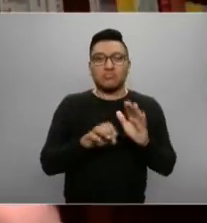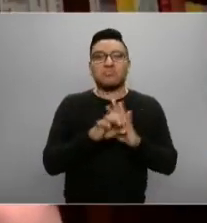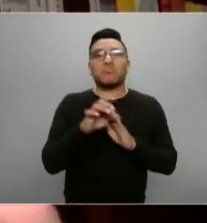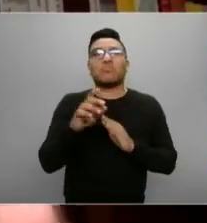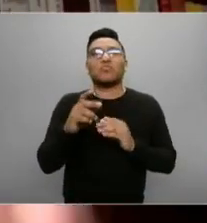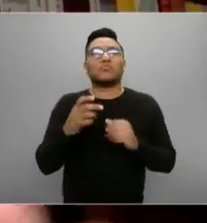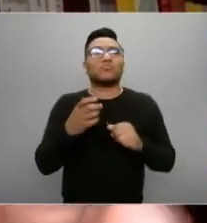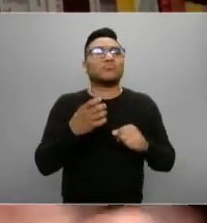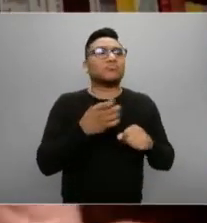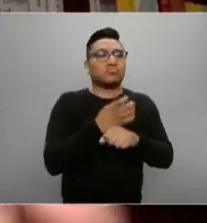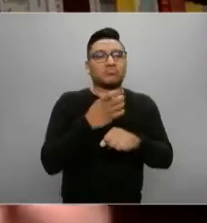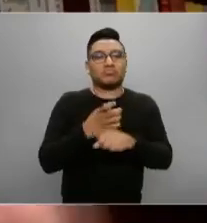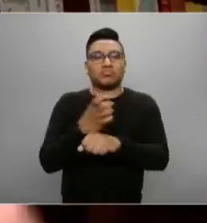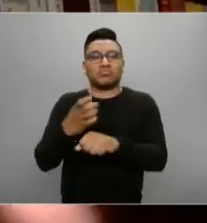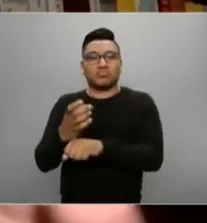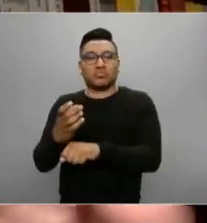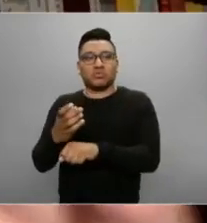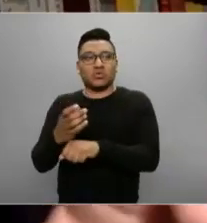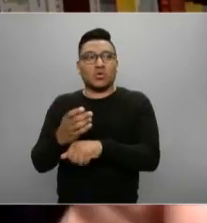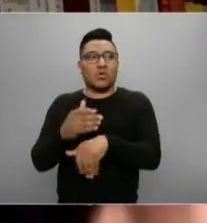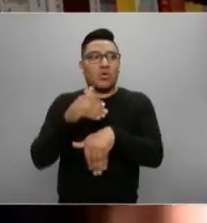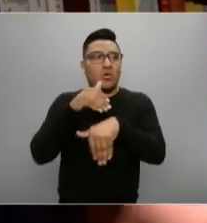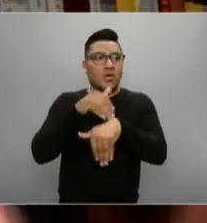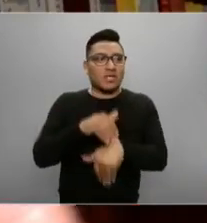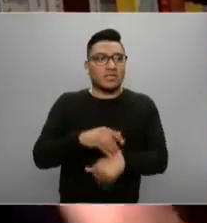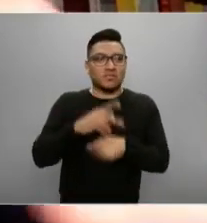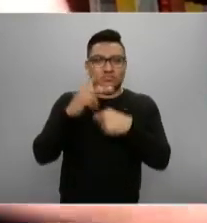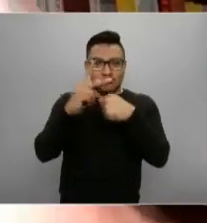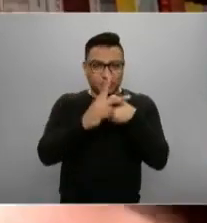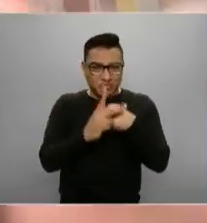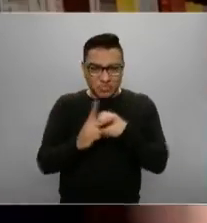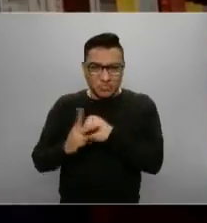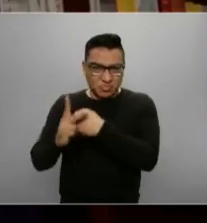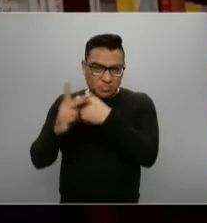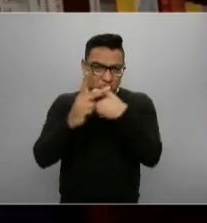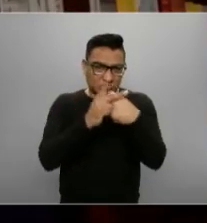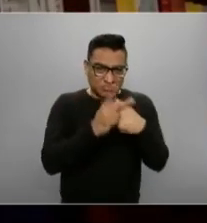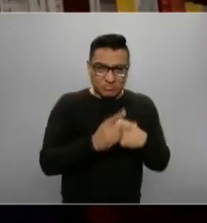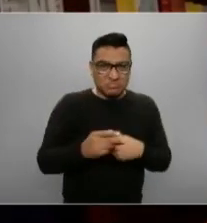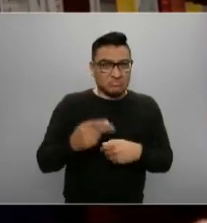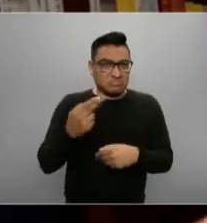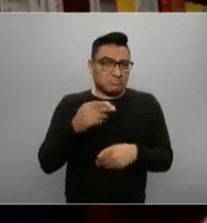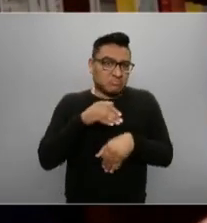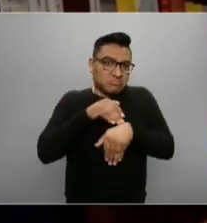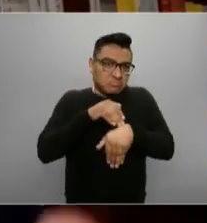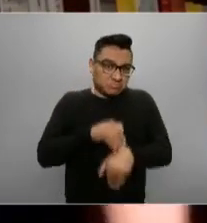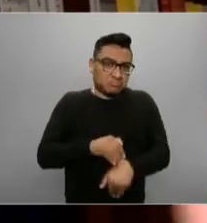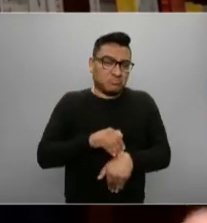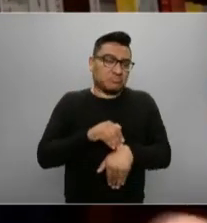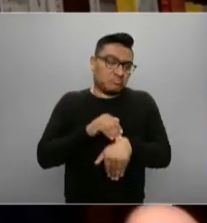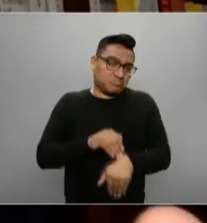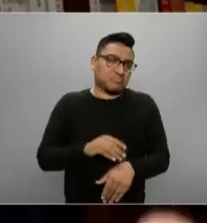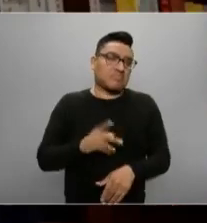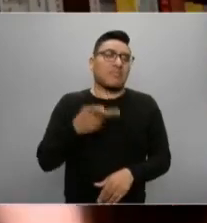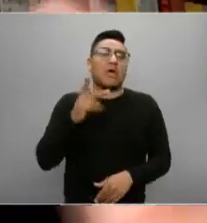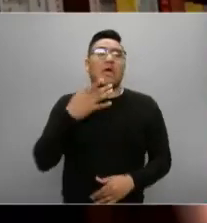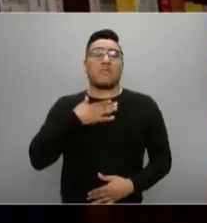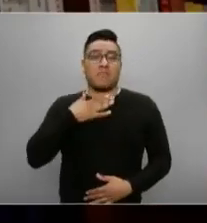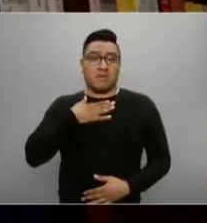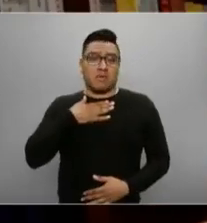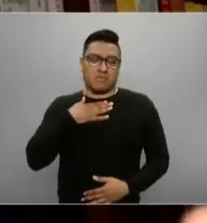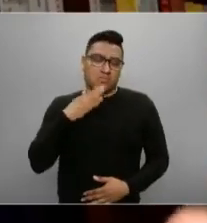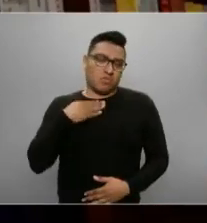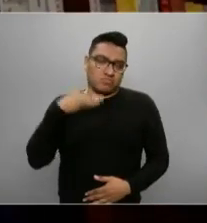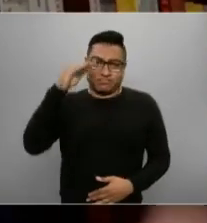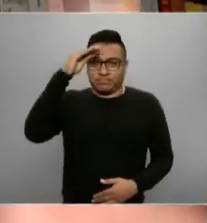comprometerse. Bueno, esto a la hora de la hora, qué tanto funcionará, no lo sé, pero me parece que lo que es